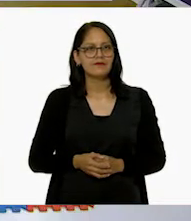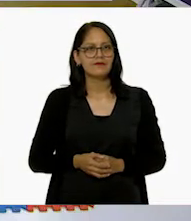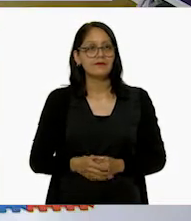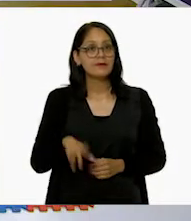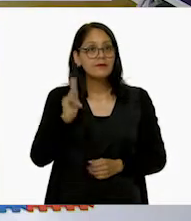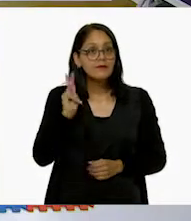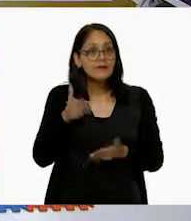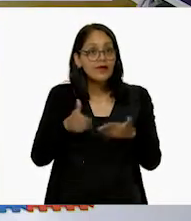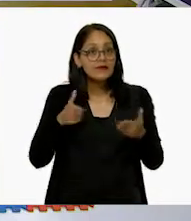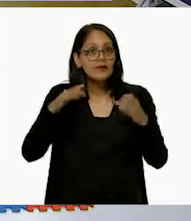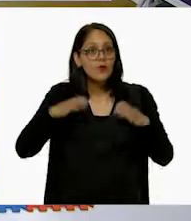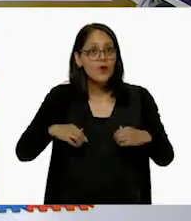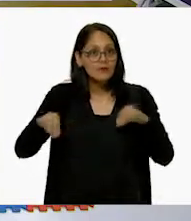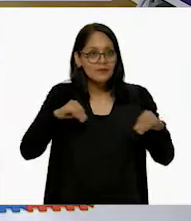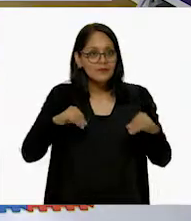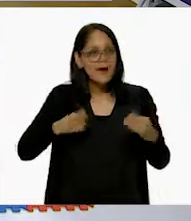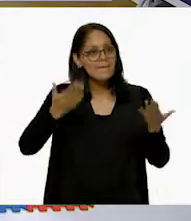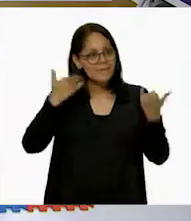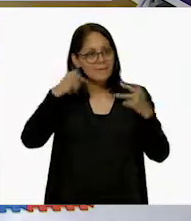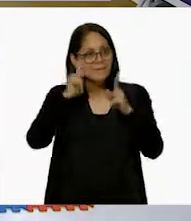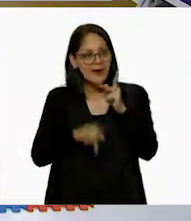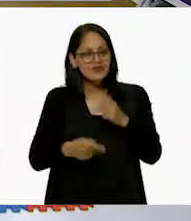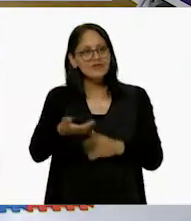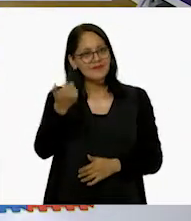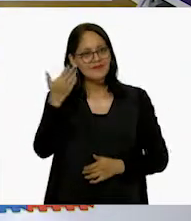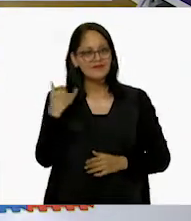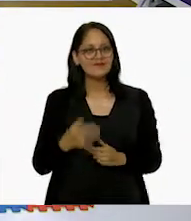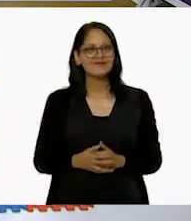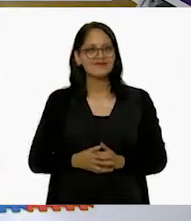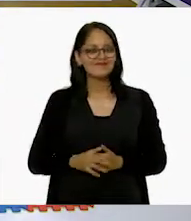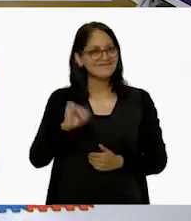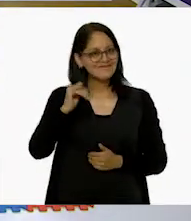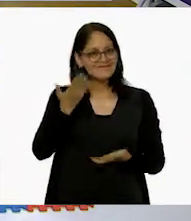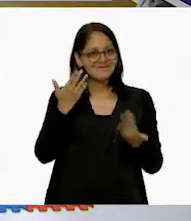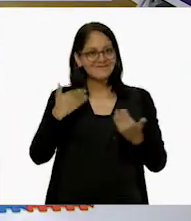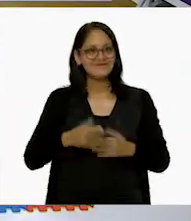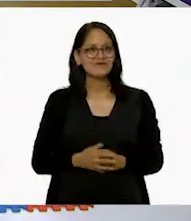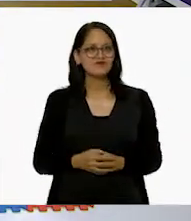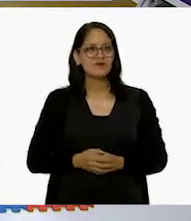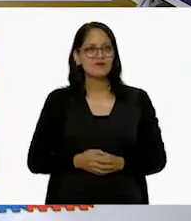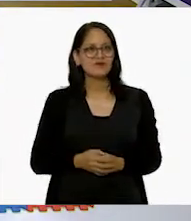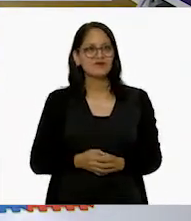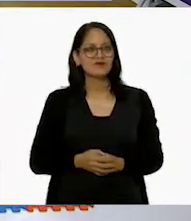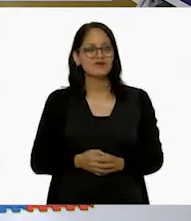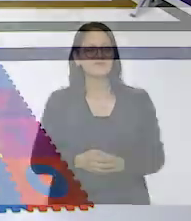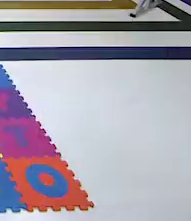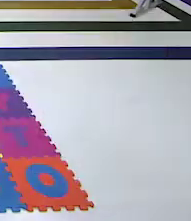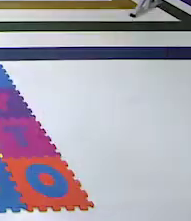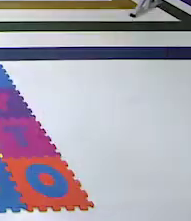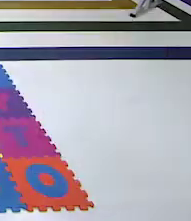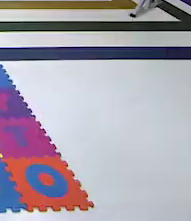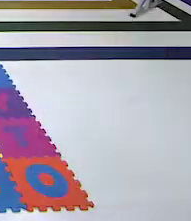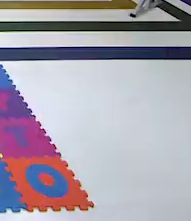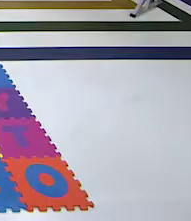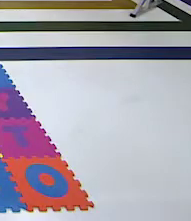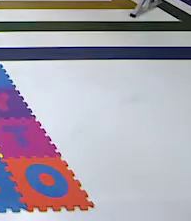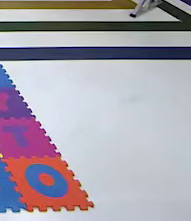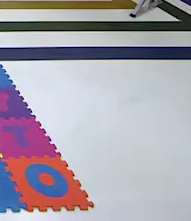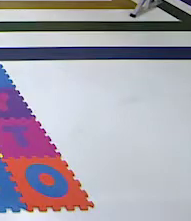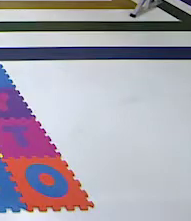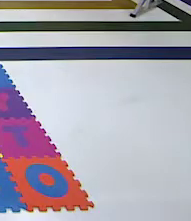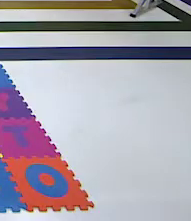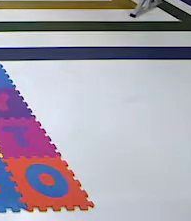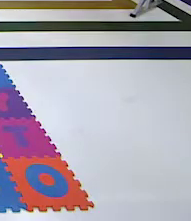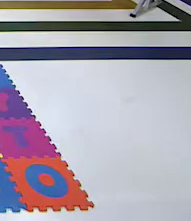Pero vamos a movernos. Hagamos pausa activa. ¡Levántense! ¡Claro, ¡Sí! Vamos a hacer... ¿Qué tal? Mira, mira mi